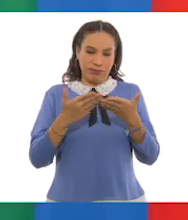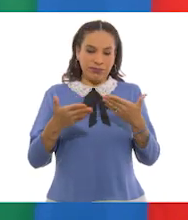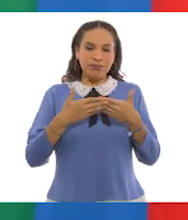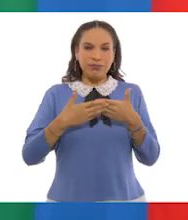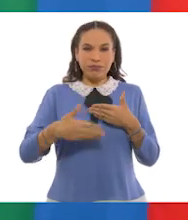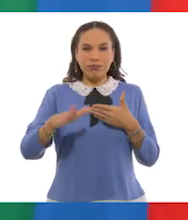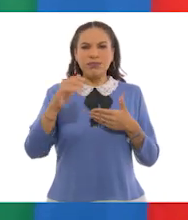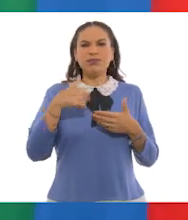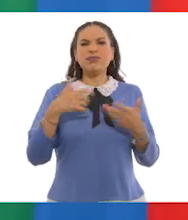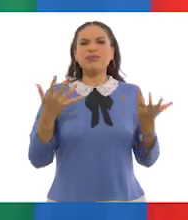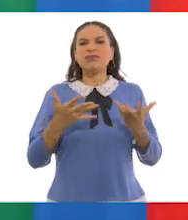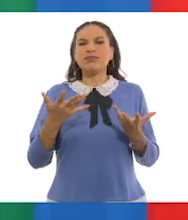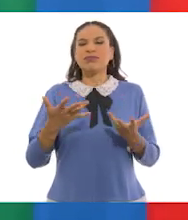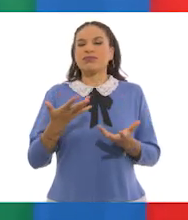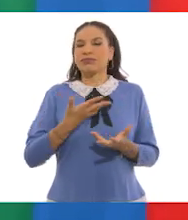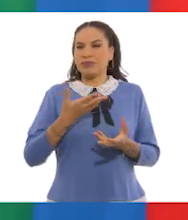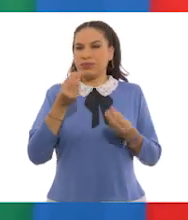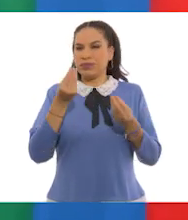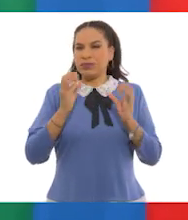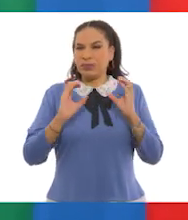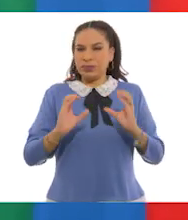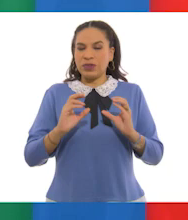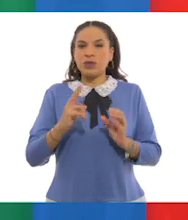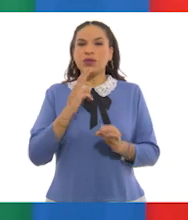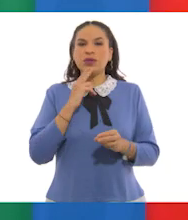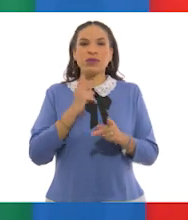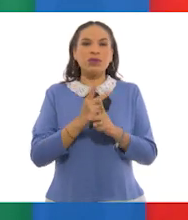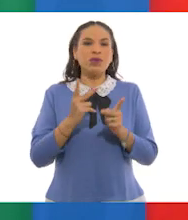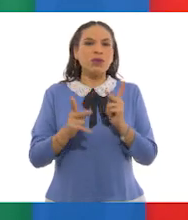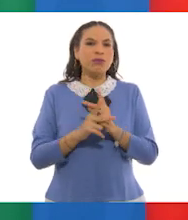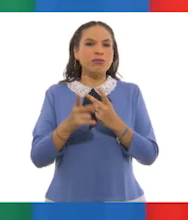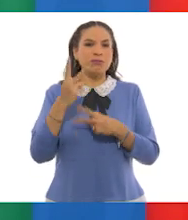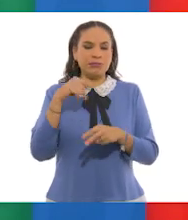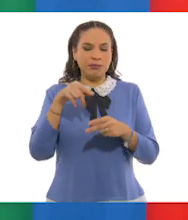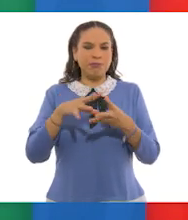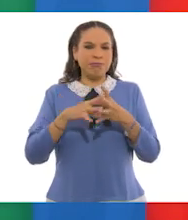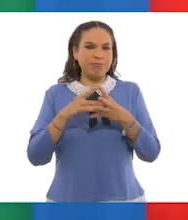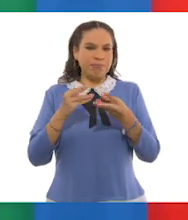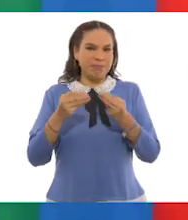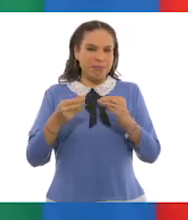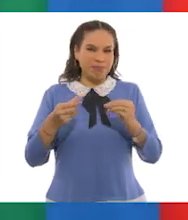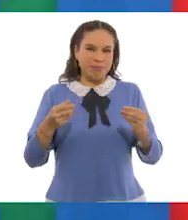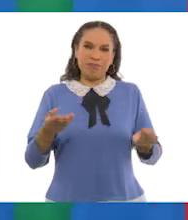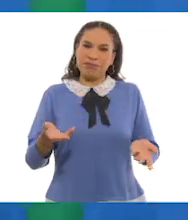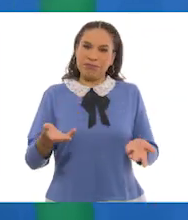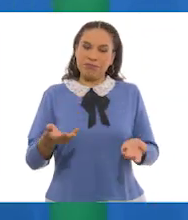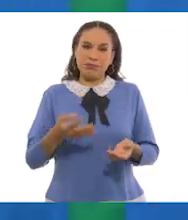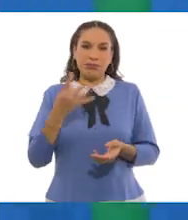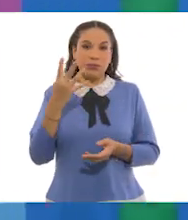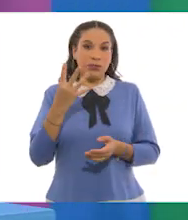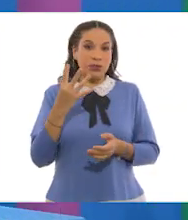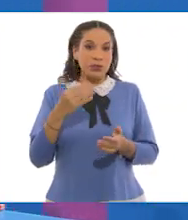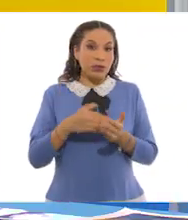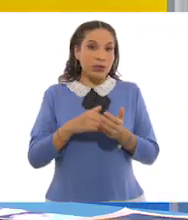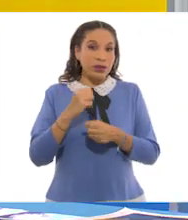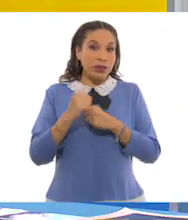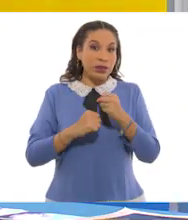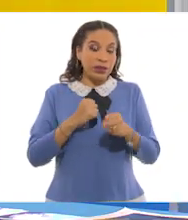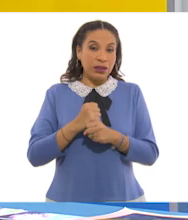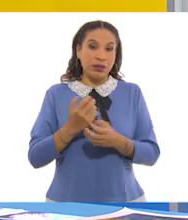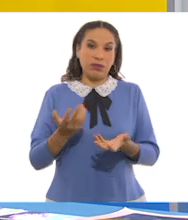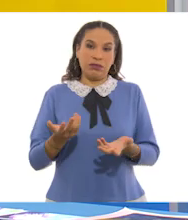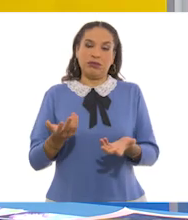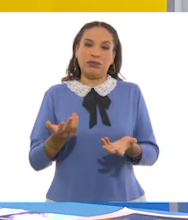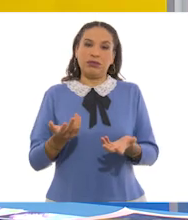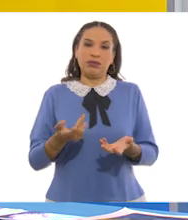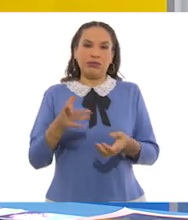adelante lo que voy a hacer es tener mucho cuidado al usar productos que generen estos desechos. No, no, nunca hice 4,000 años. ¿Sabes, Juan Carlos? Y